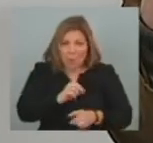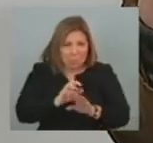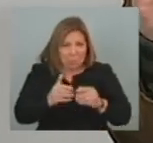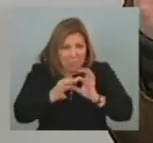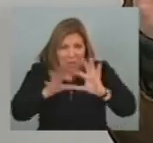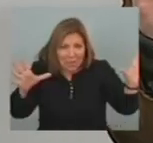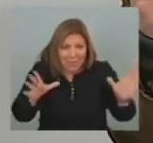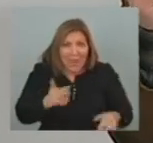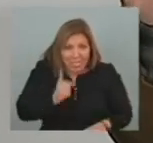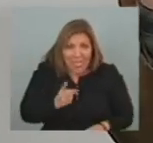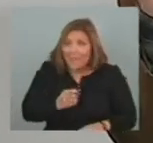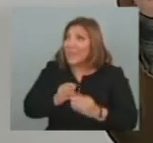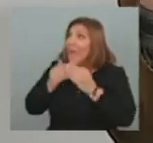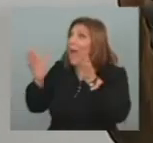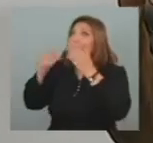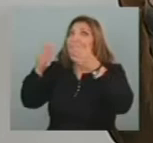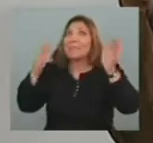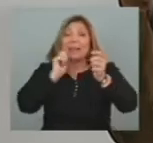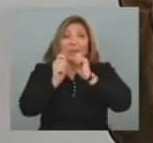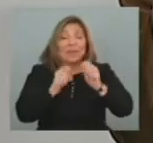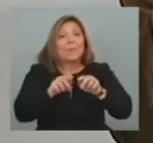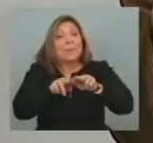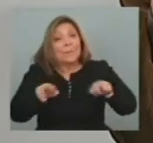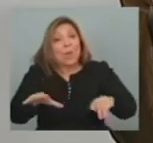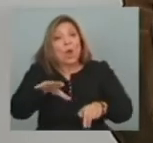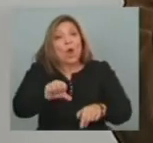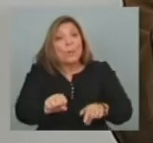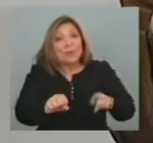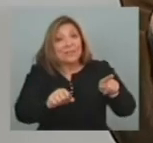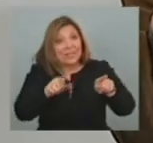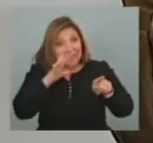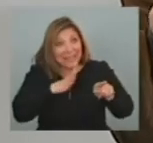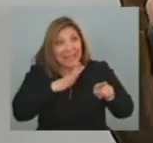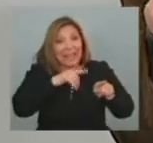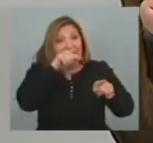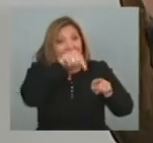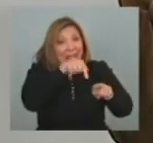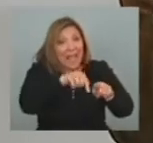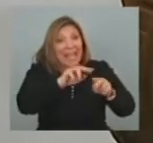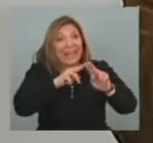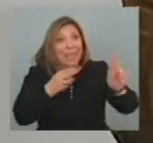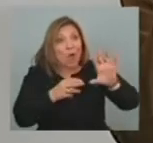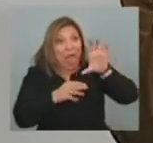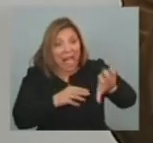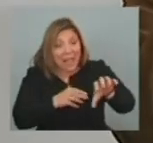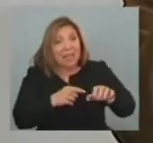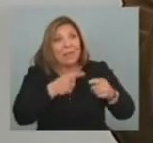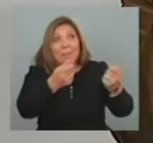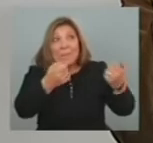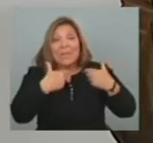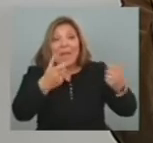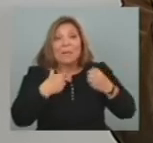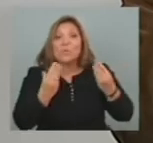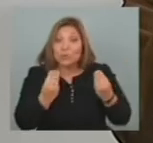nada Lo tiene que hacer Siempre y cuando Mantenga un compromiso Original Que lo tiene en la región Región que le aporta Mucho a este país Por algo